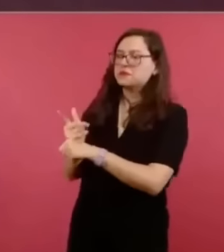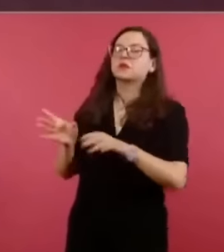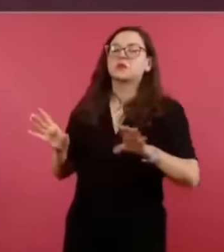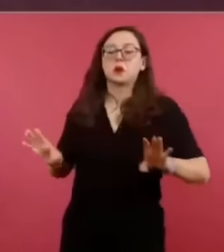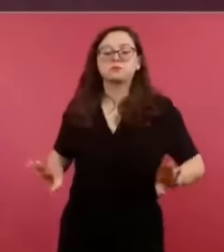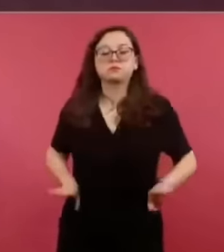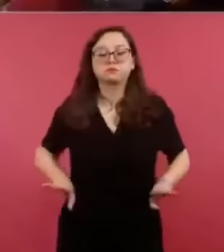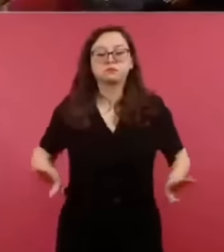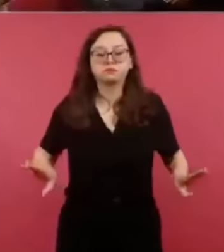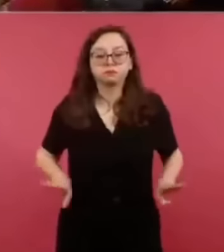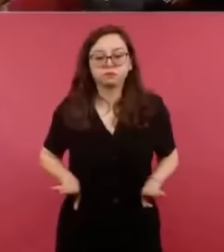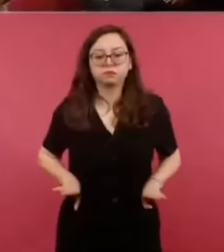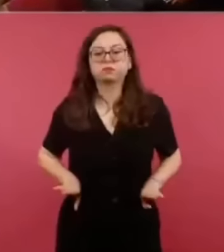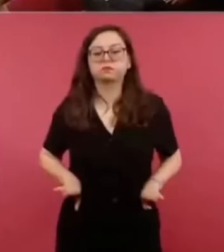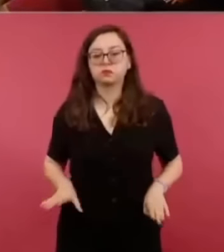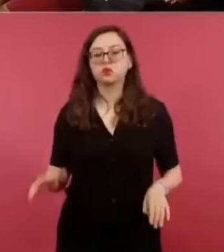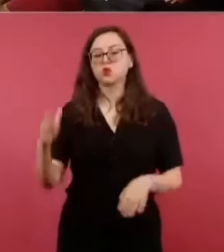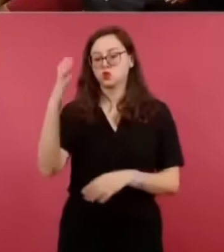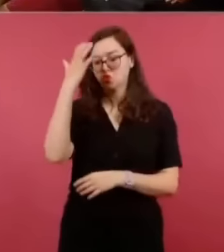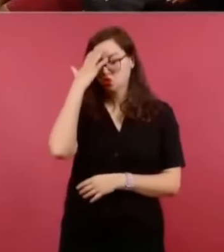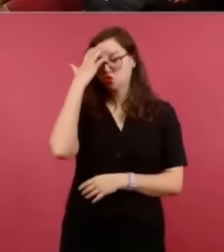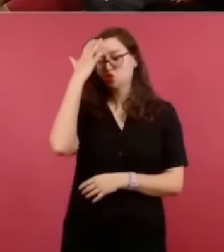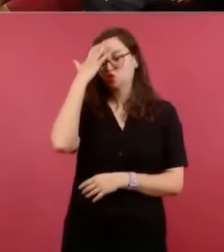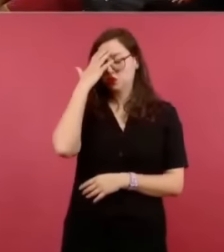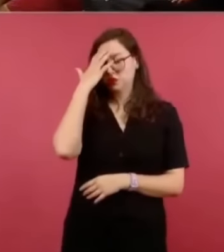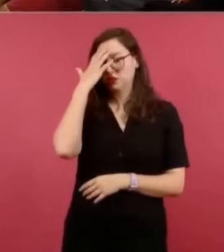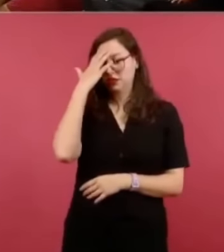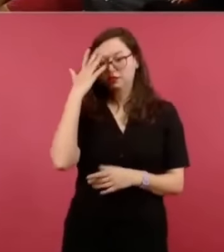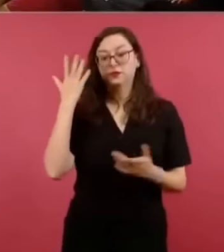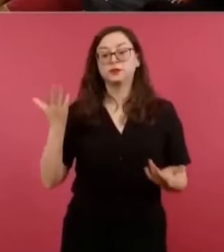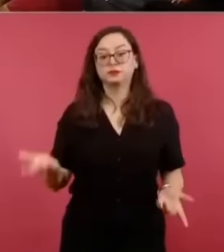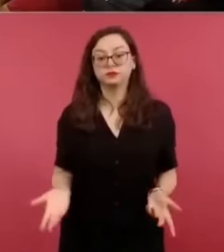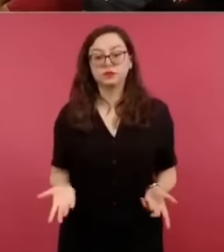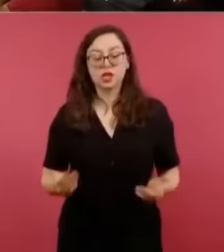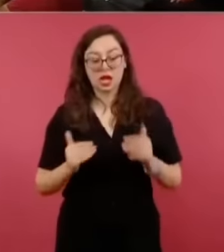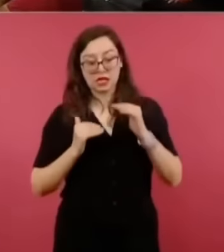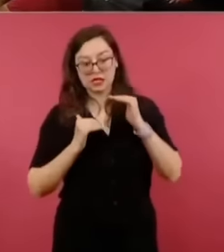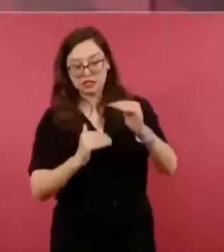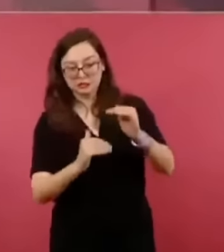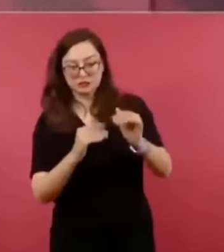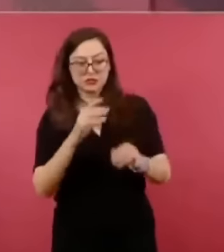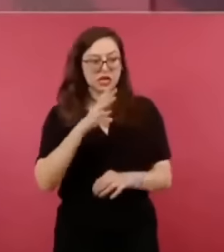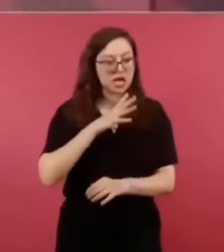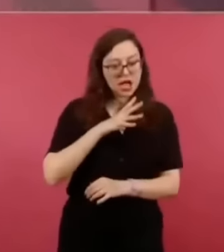nos ayuda a saber cuáles son los límites que se tienen,